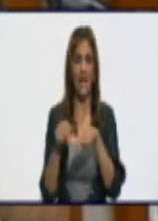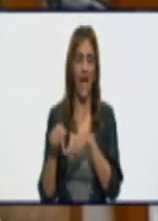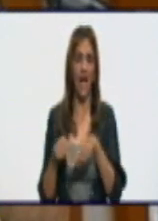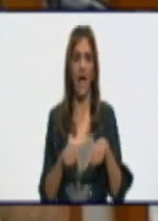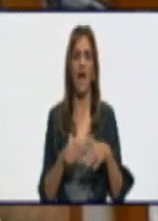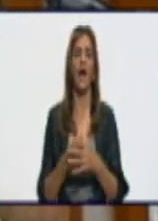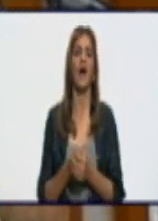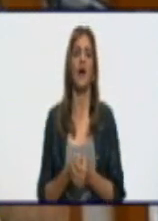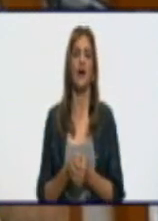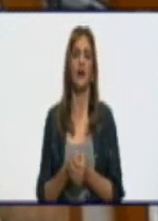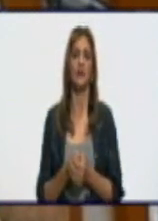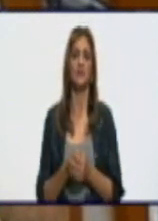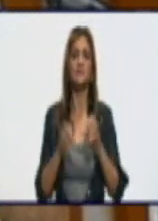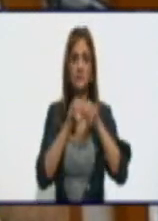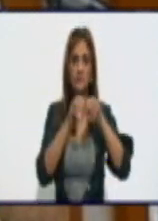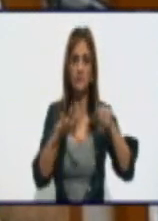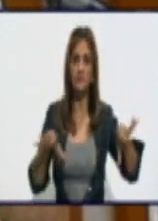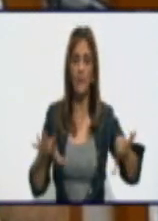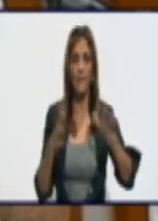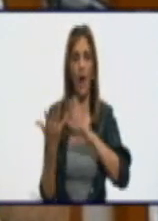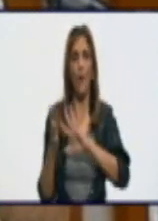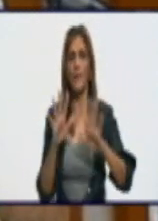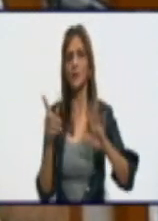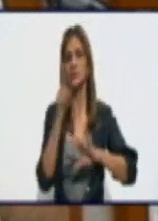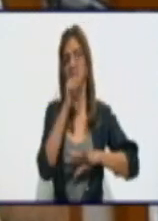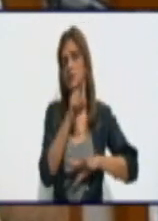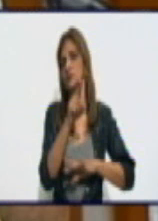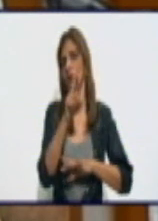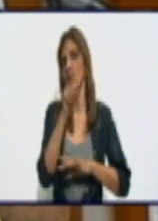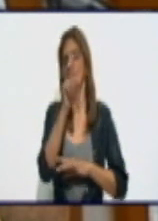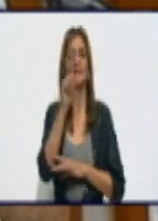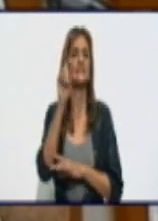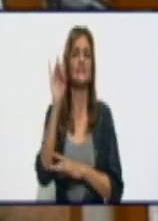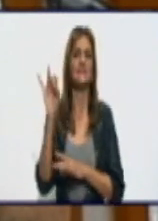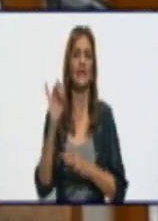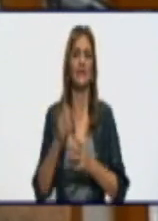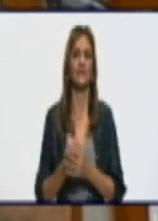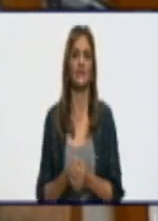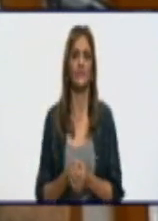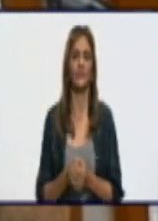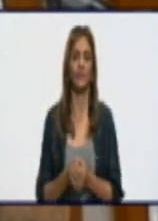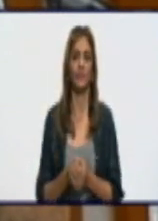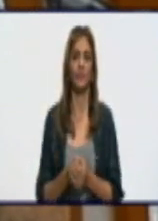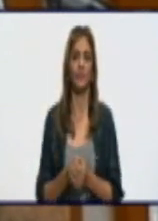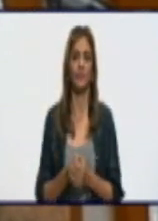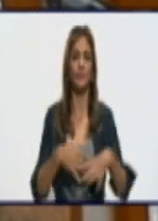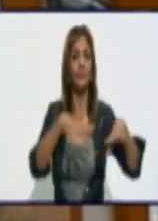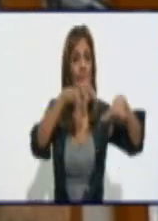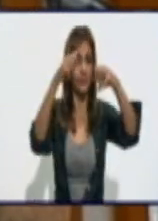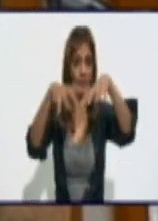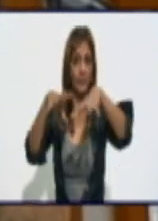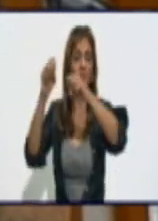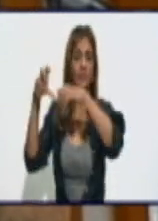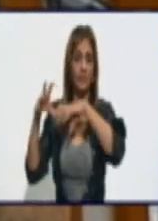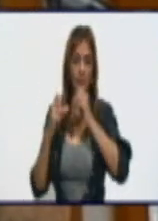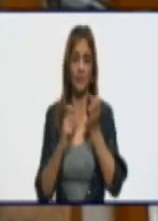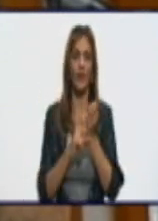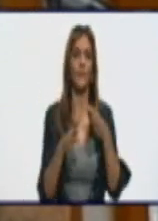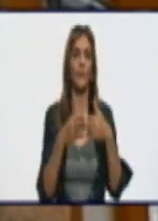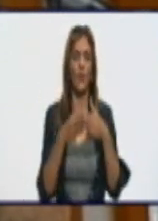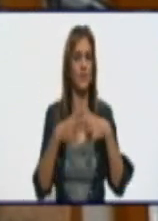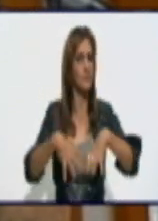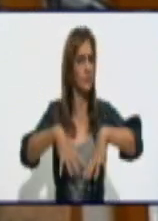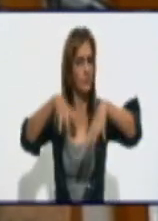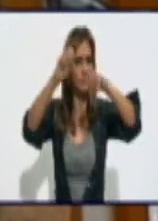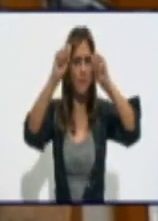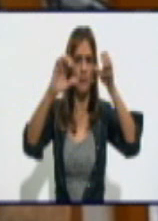117 megawatt. 25 megawatt equivale casi al 22% de la carga de esta provincia. Apagada en un momento